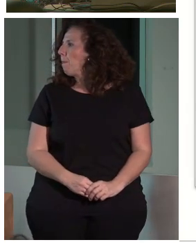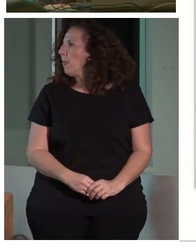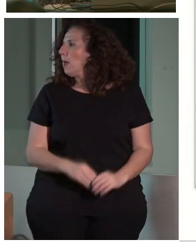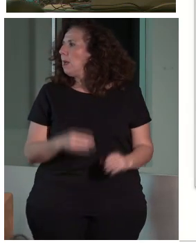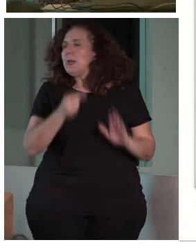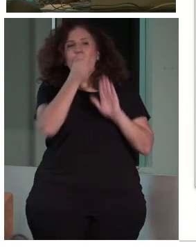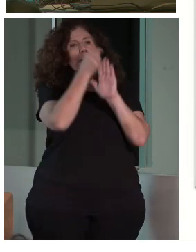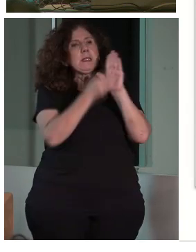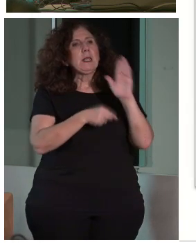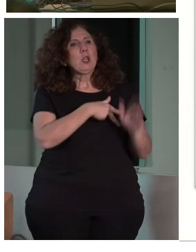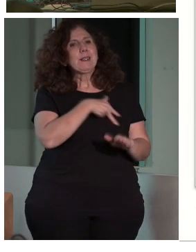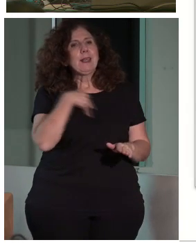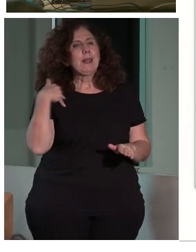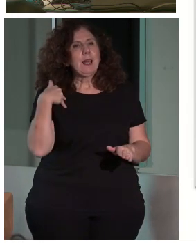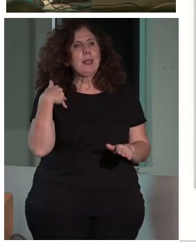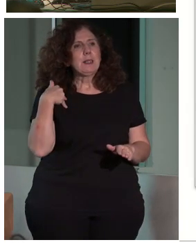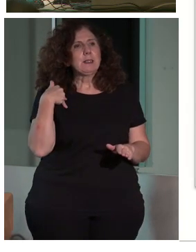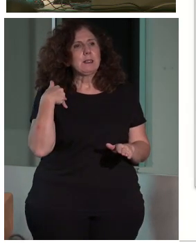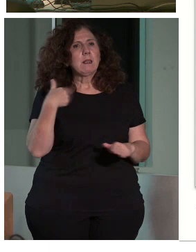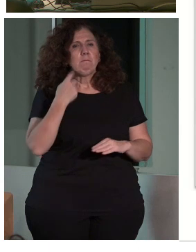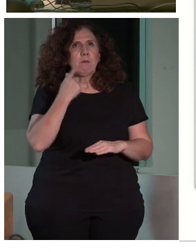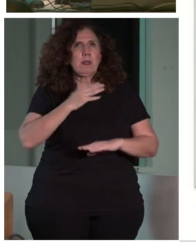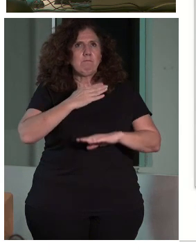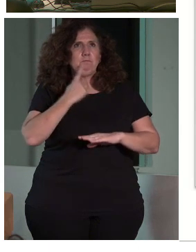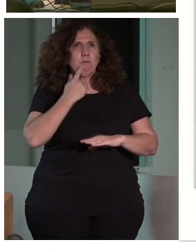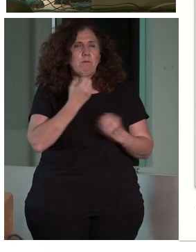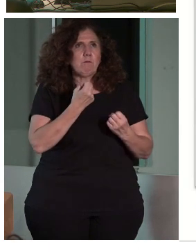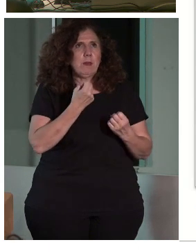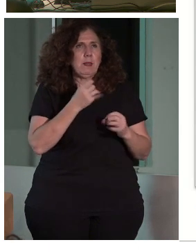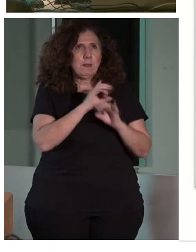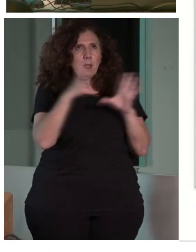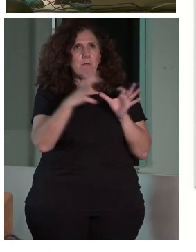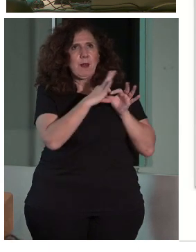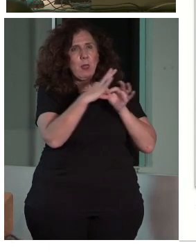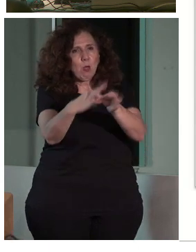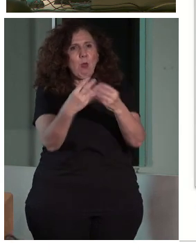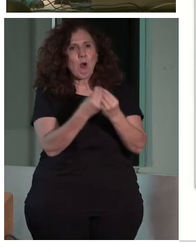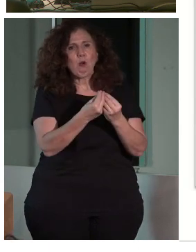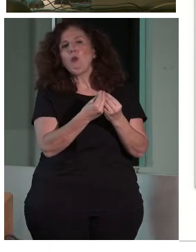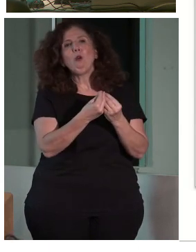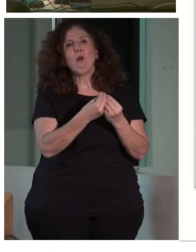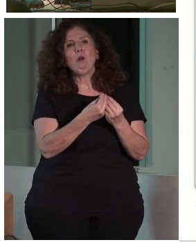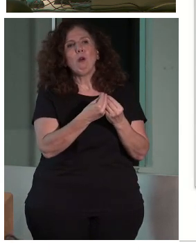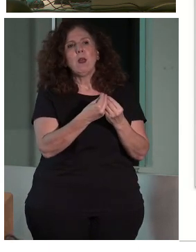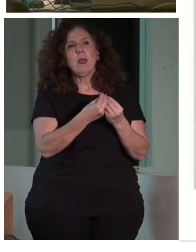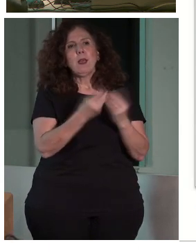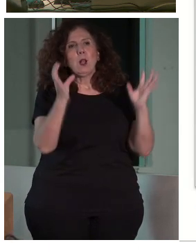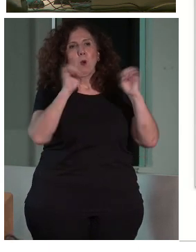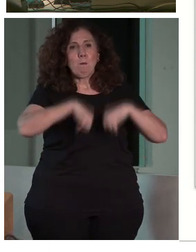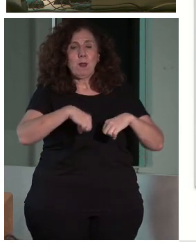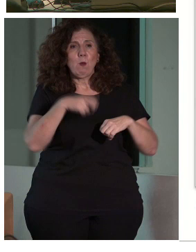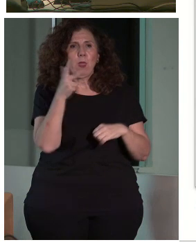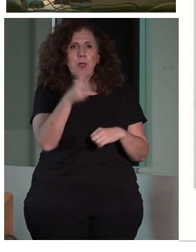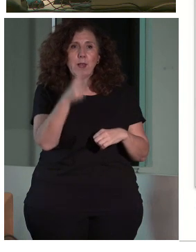Los criterios generales, bueno, pues, se basan en la Convención de los Derechos de las Personas con Discapacidad, bueno, y cogíamos la Carta de Venecia. En el artículo